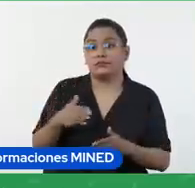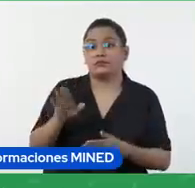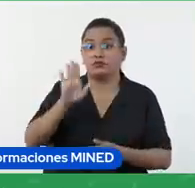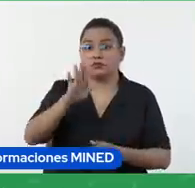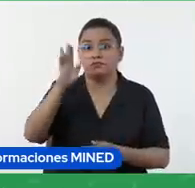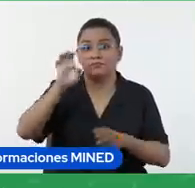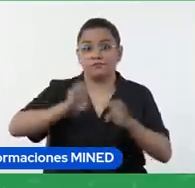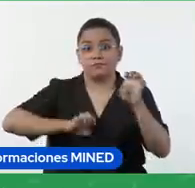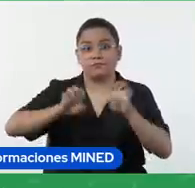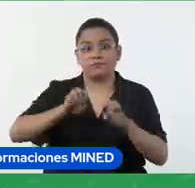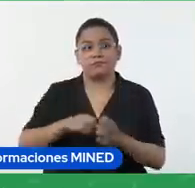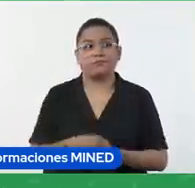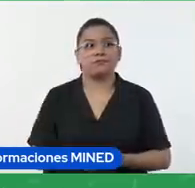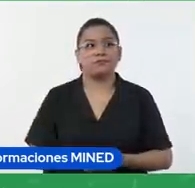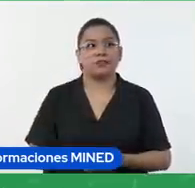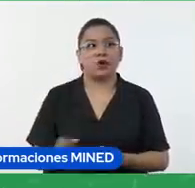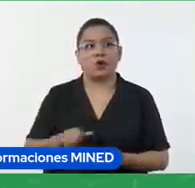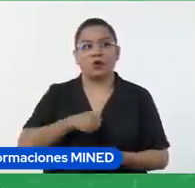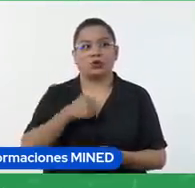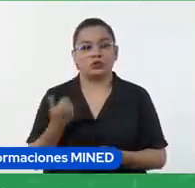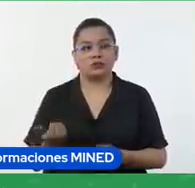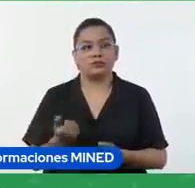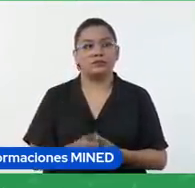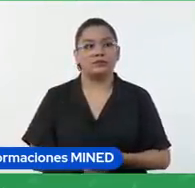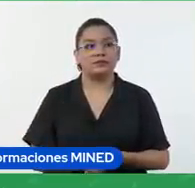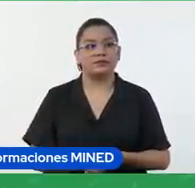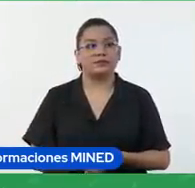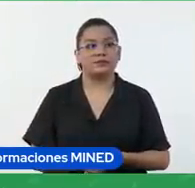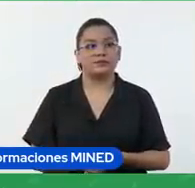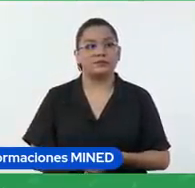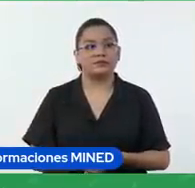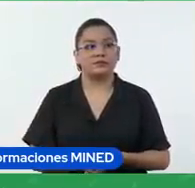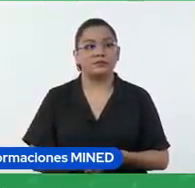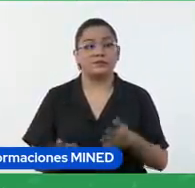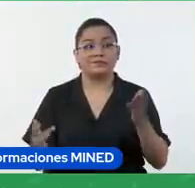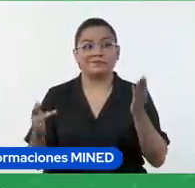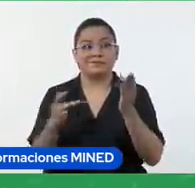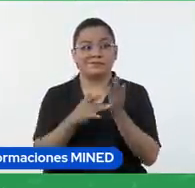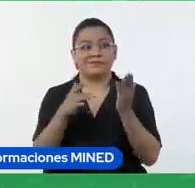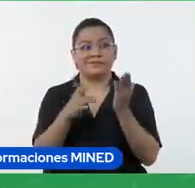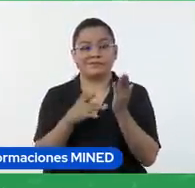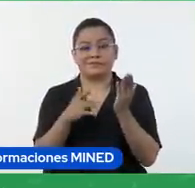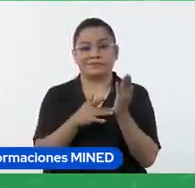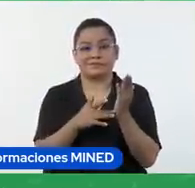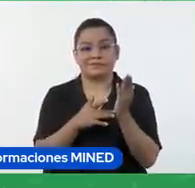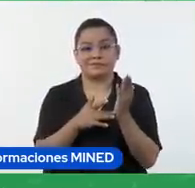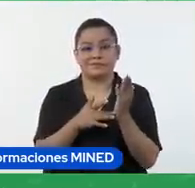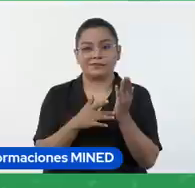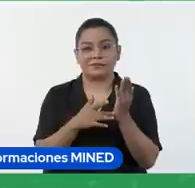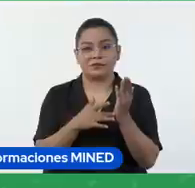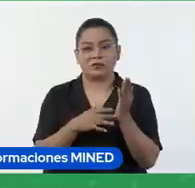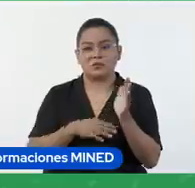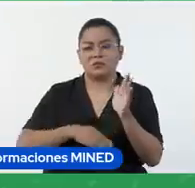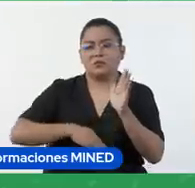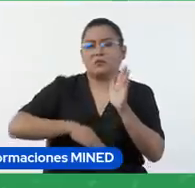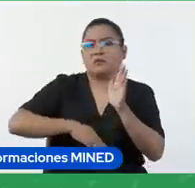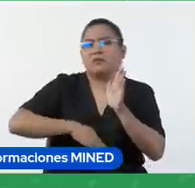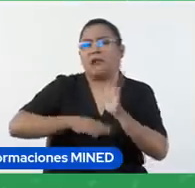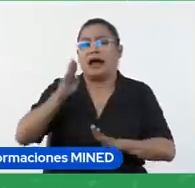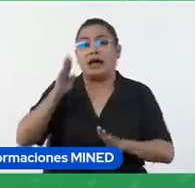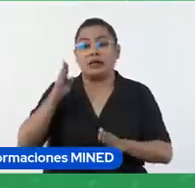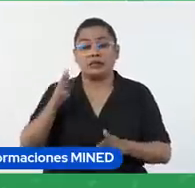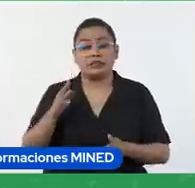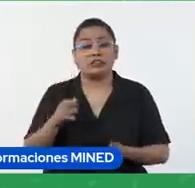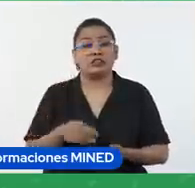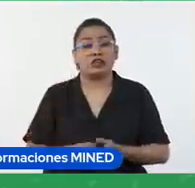Luego hay otra sección relacionada con la técnica. En donde excede los estándares, sería demuestra